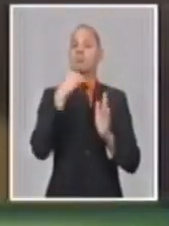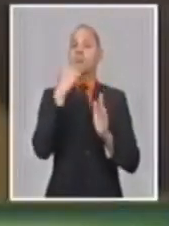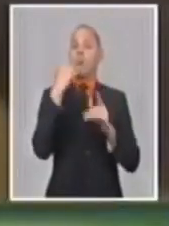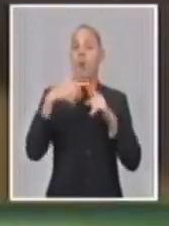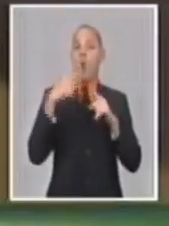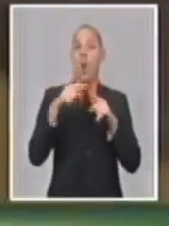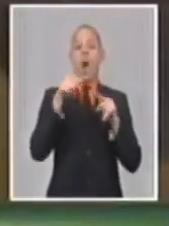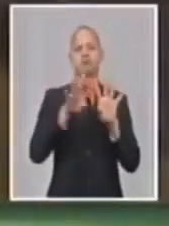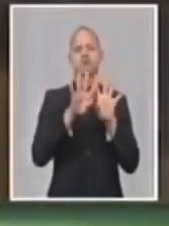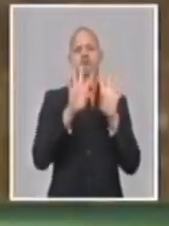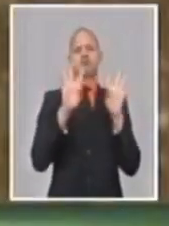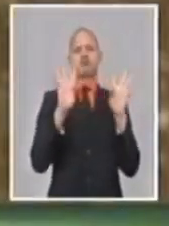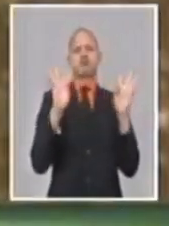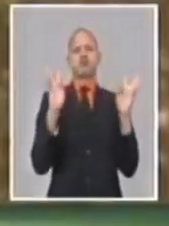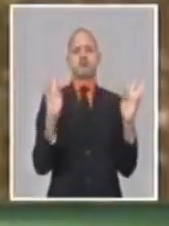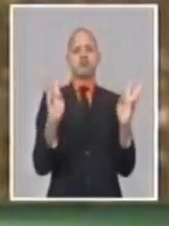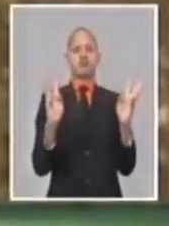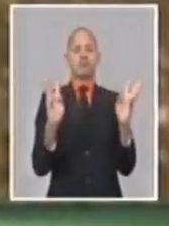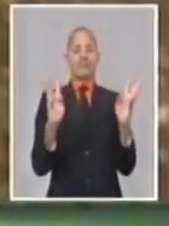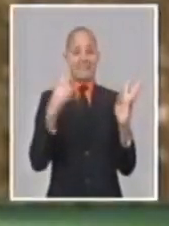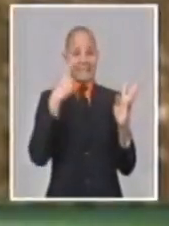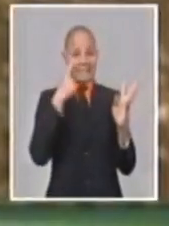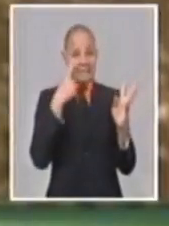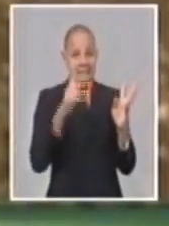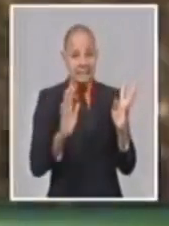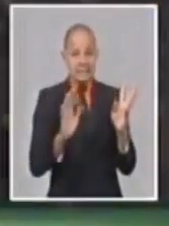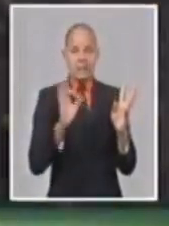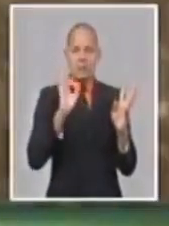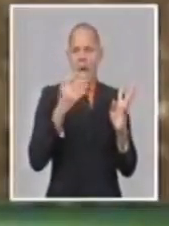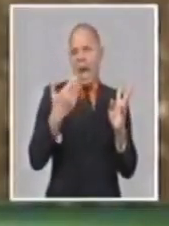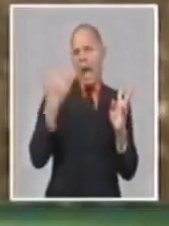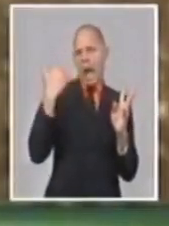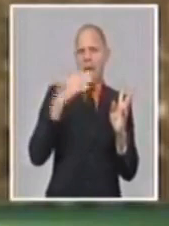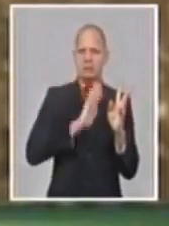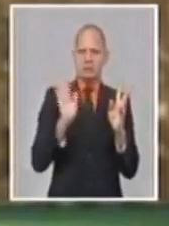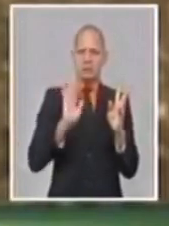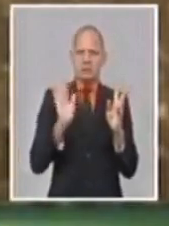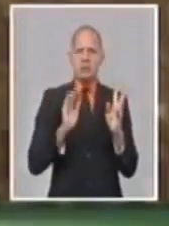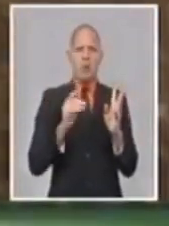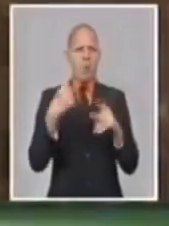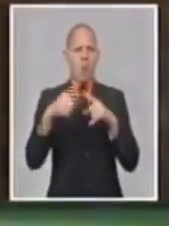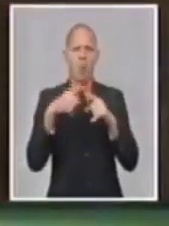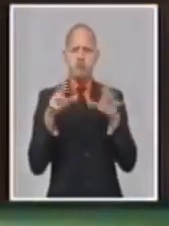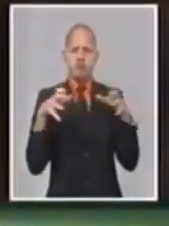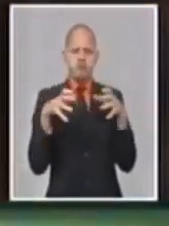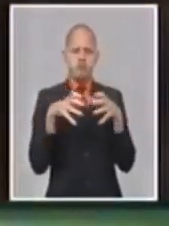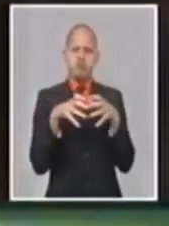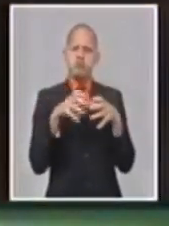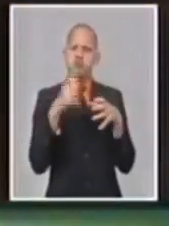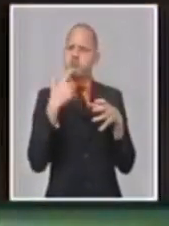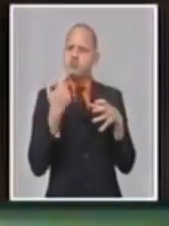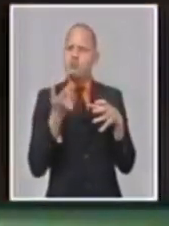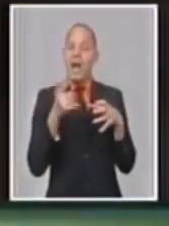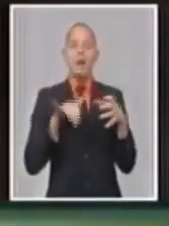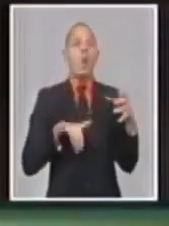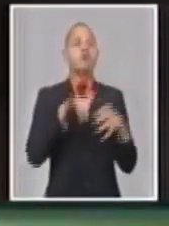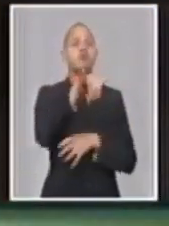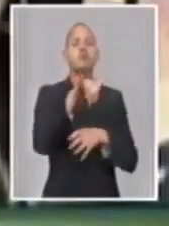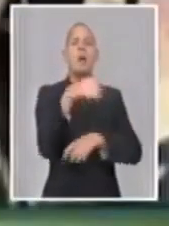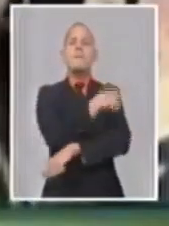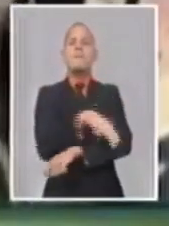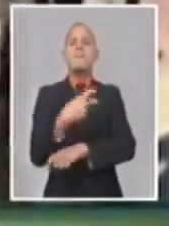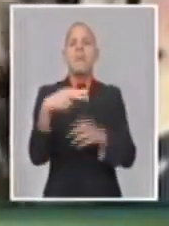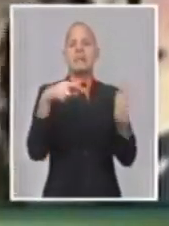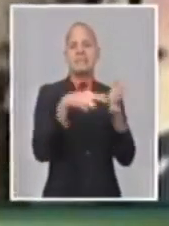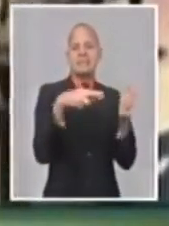significa más soldados que los que ha desplegado Estados Unidos en forma conjunta en Siria,